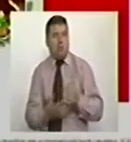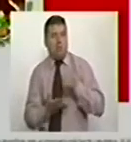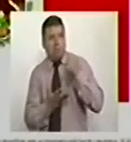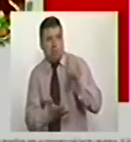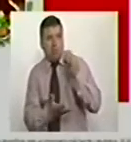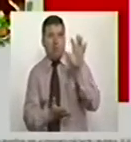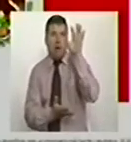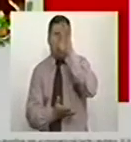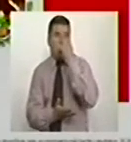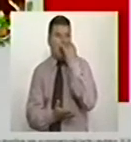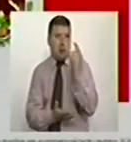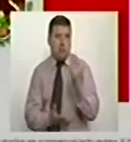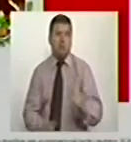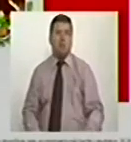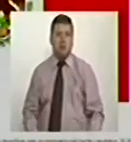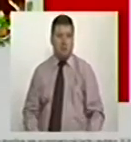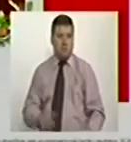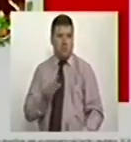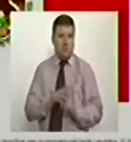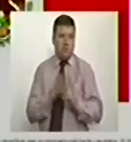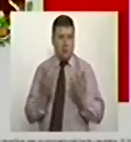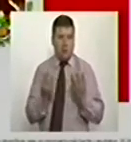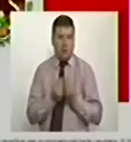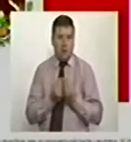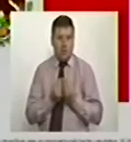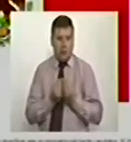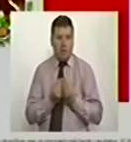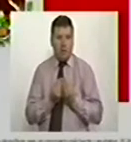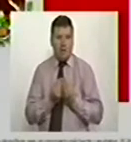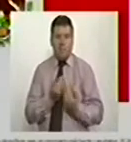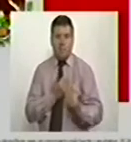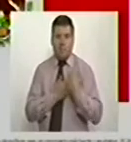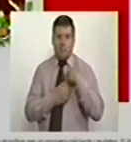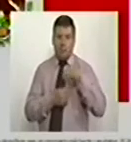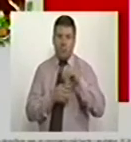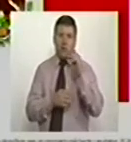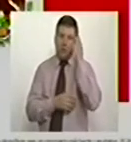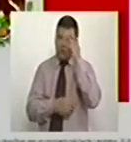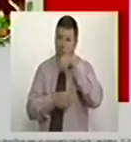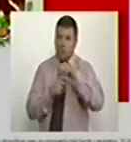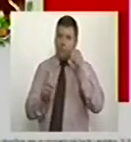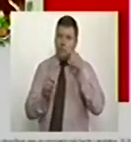extranjera. Se creó la Comisión Federal de Competencia Económica.